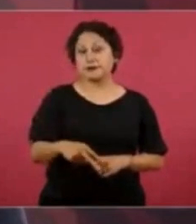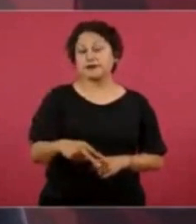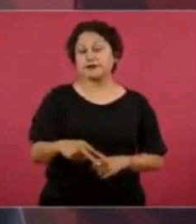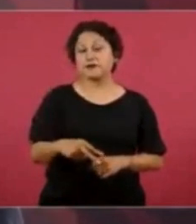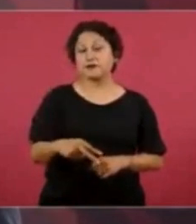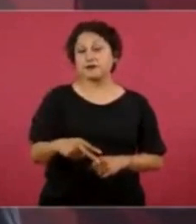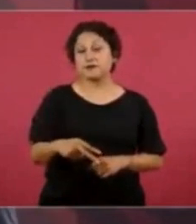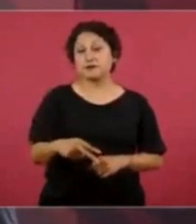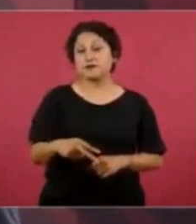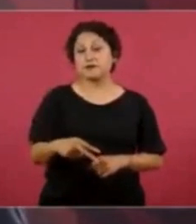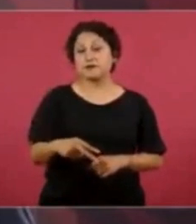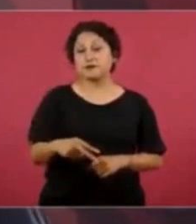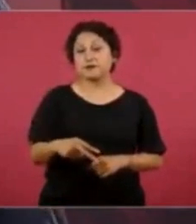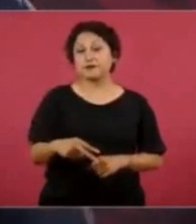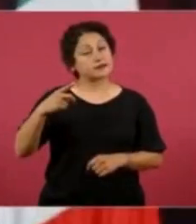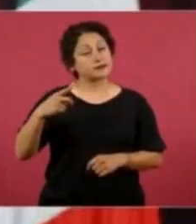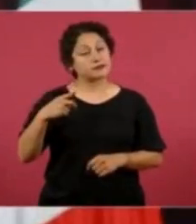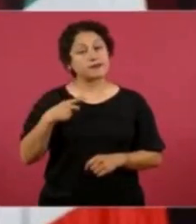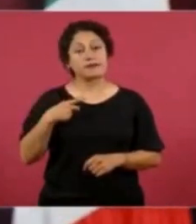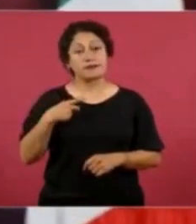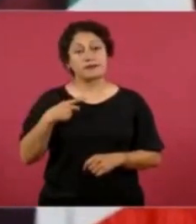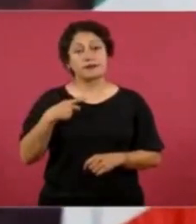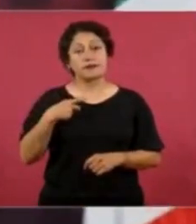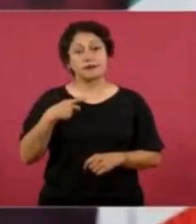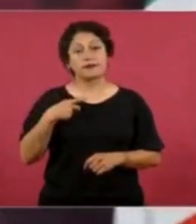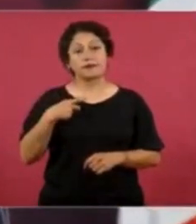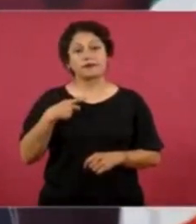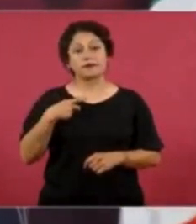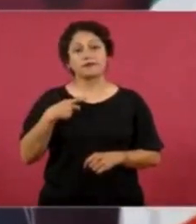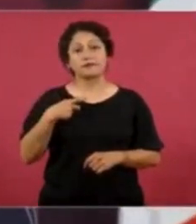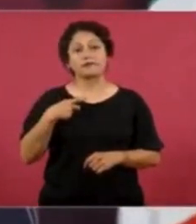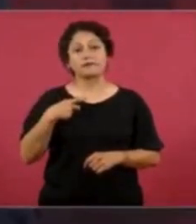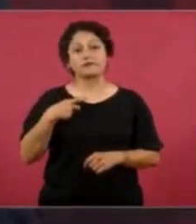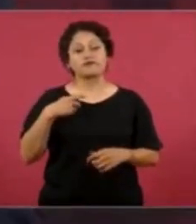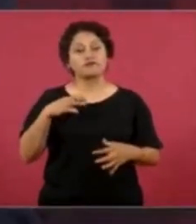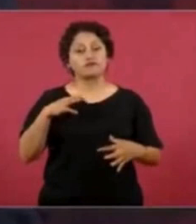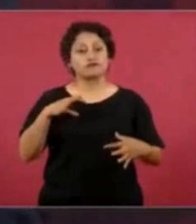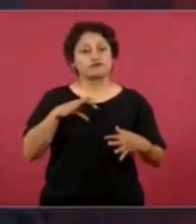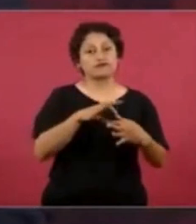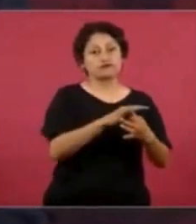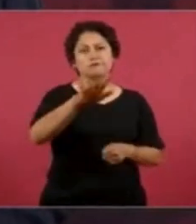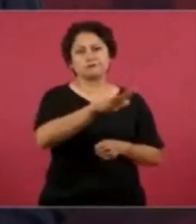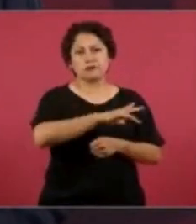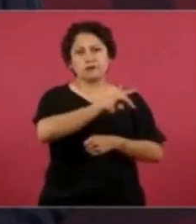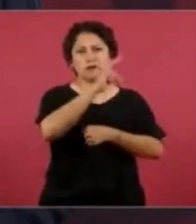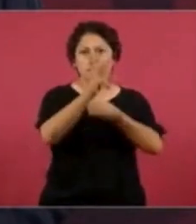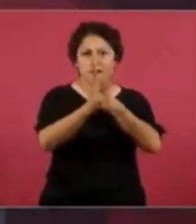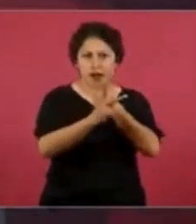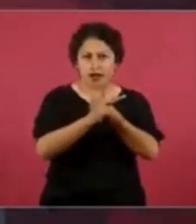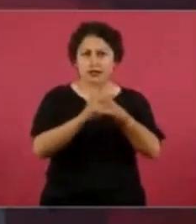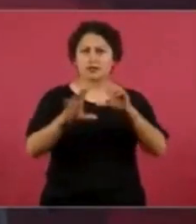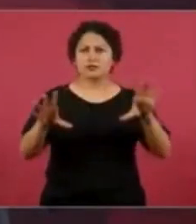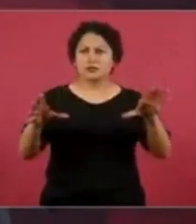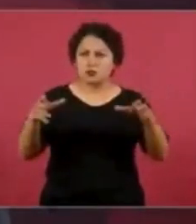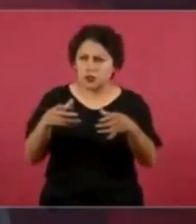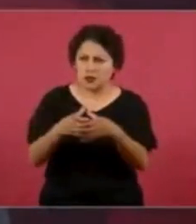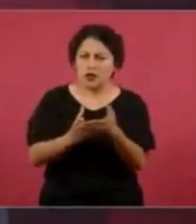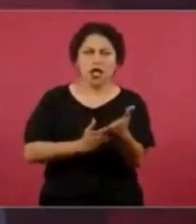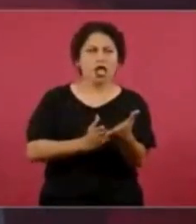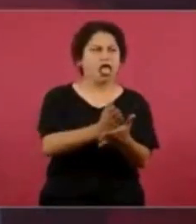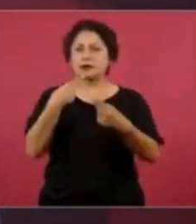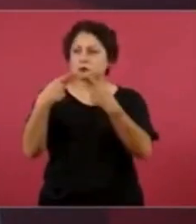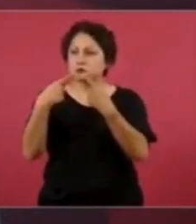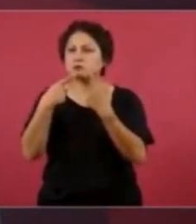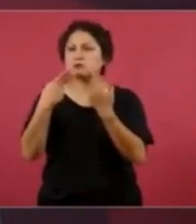a la ministra presidenta de la Suprema Corte de Justicia de la Nación, Norma Piña, por presuntamente favorecer a quienes no